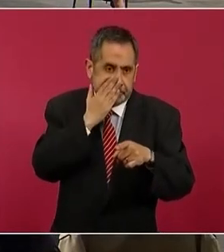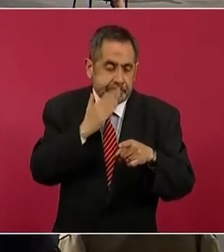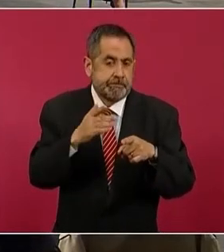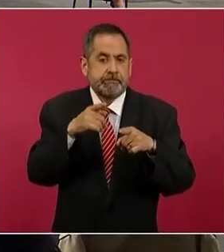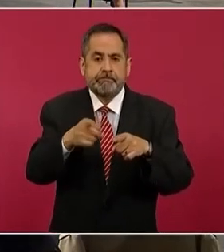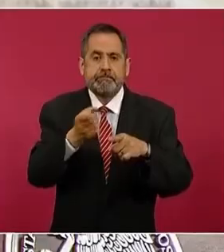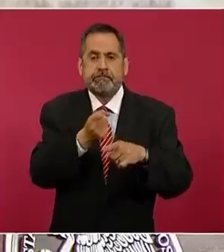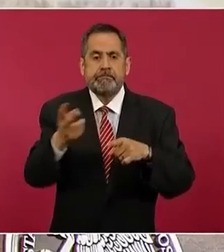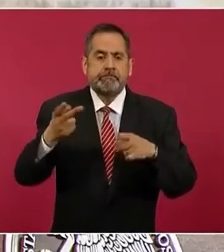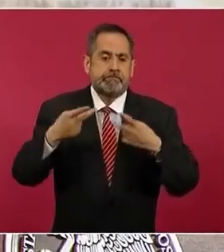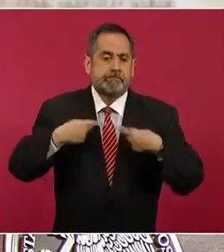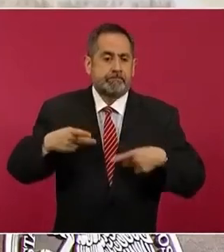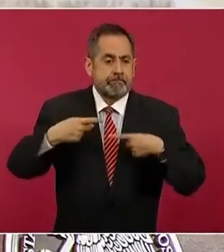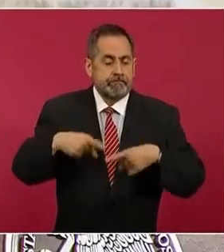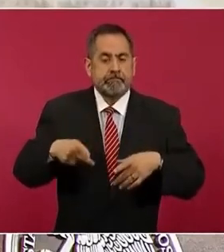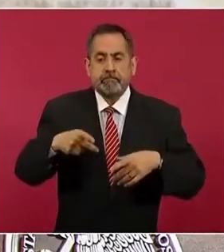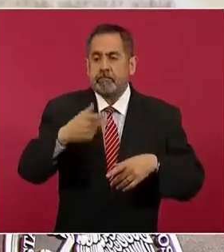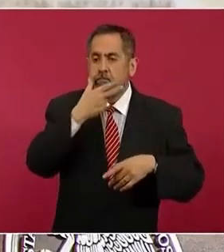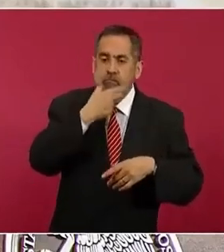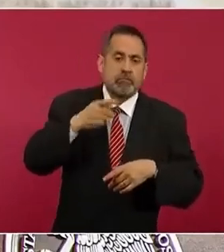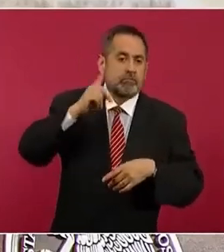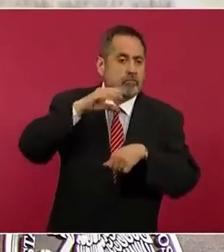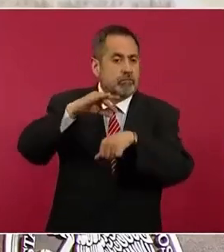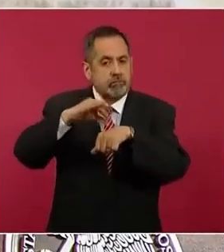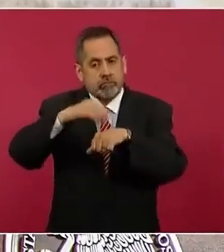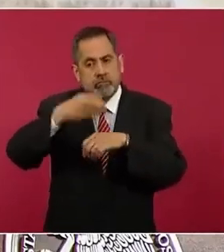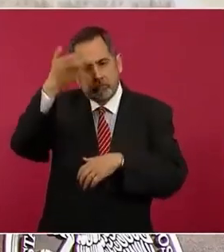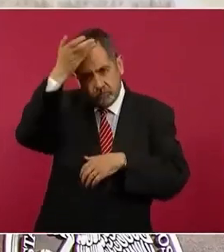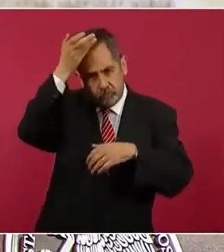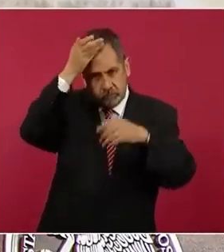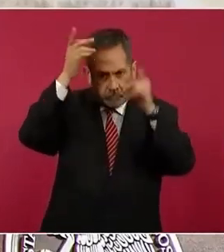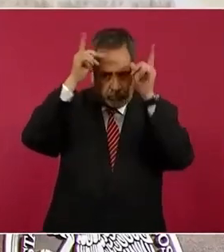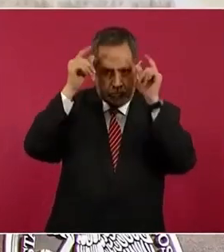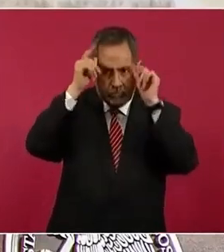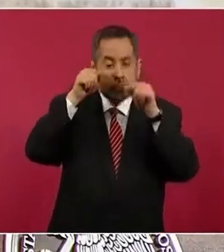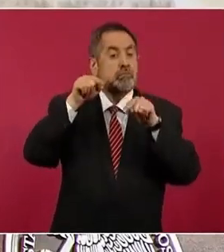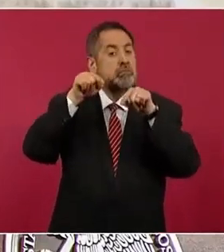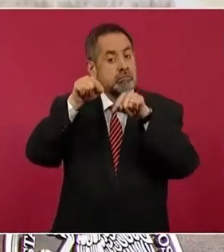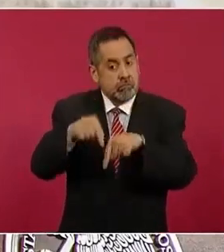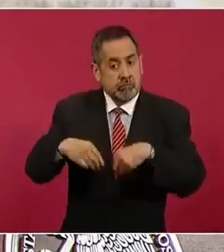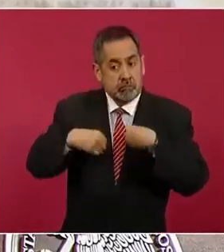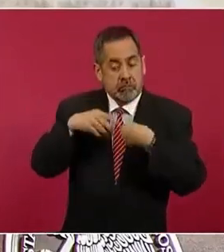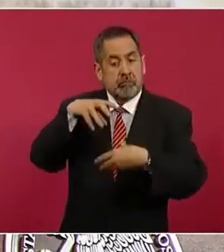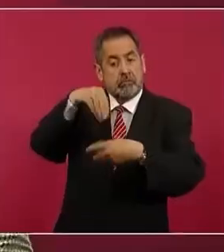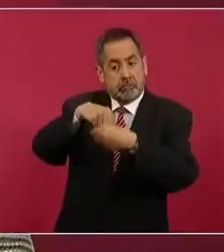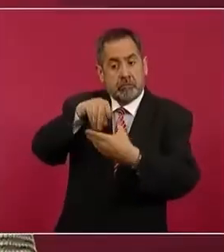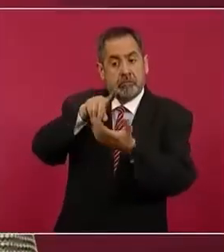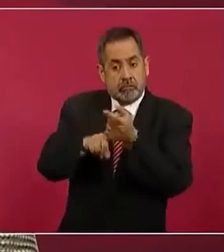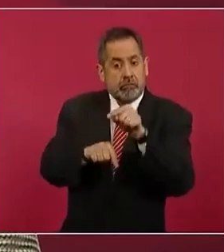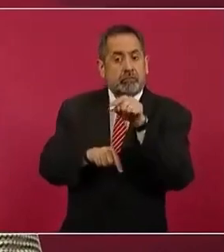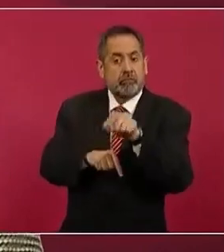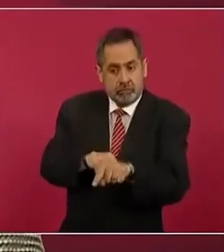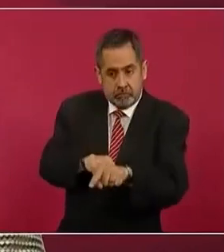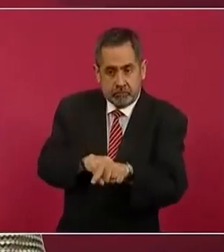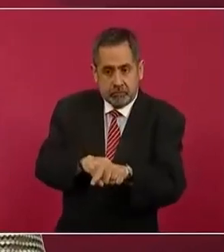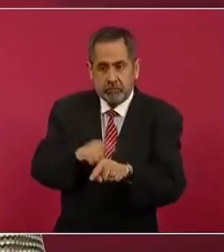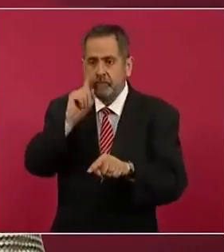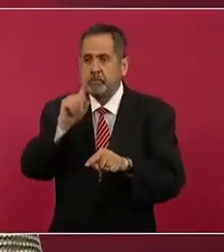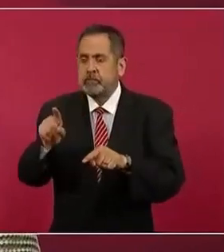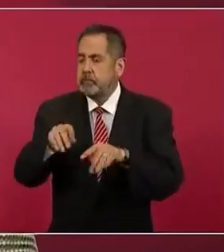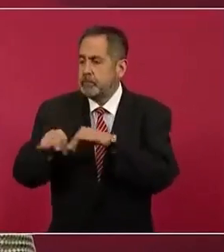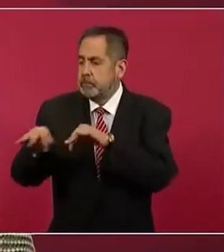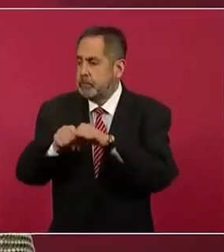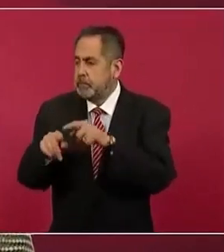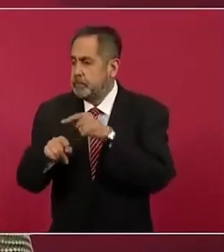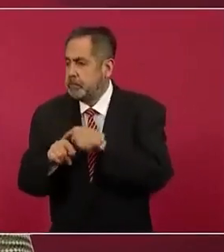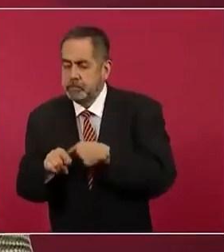de enfermeros, enfermeras, doctoras, doctores, para protegerse de contagiar a sus familias y tener un espacio